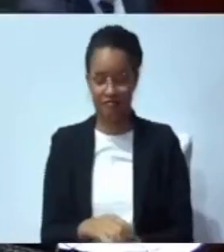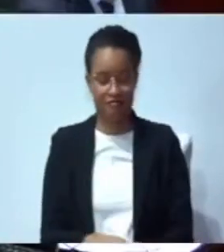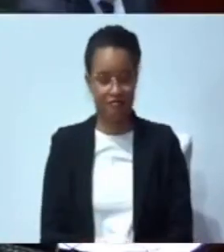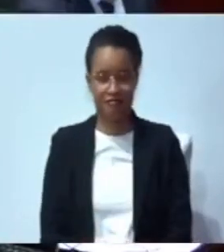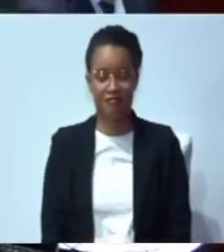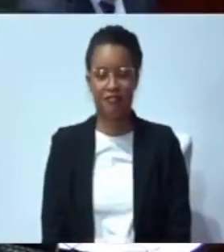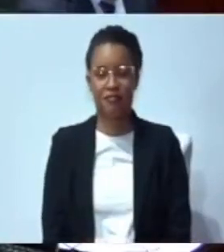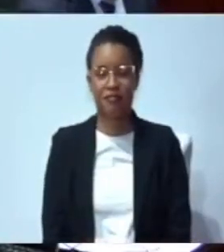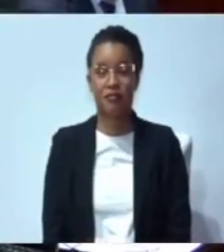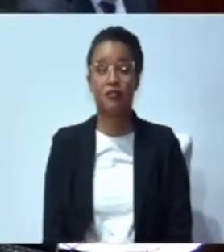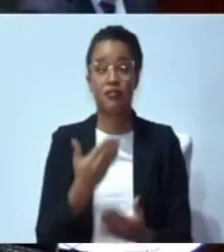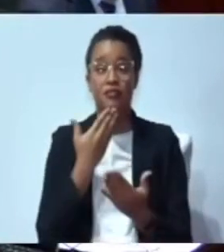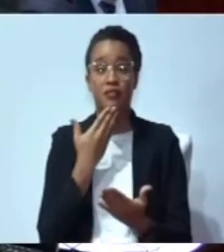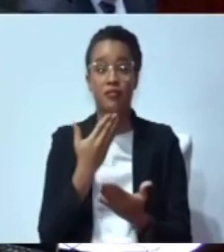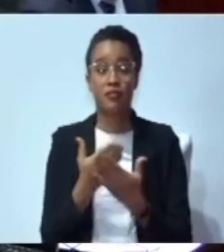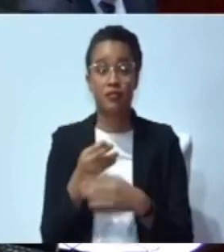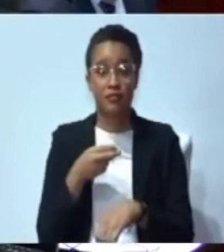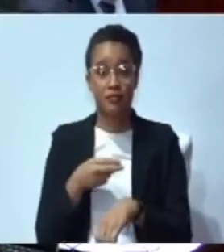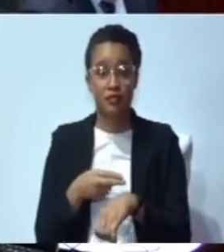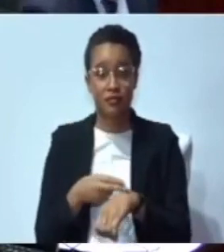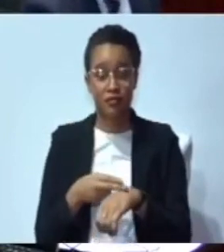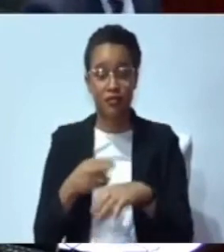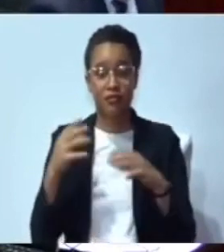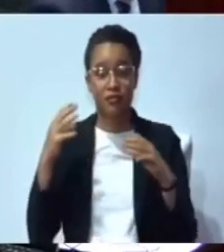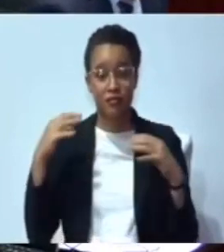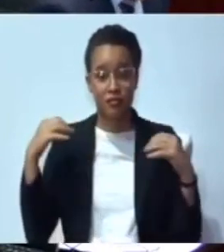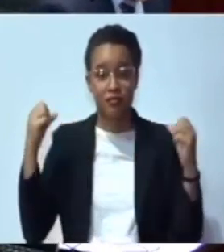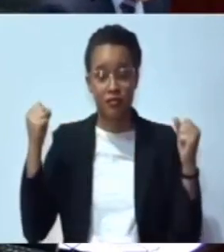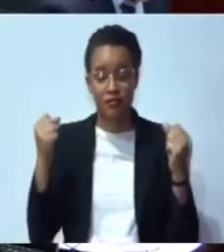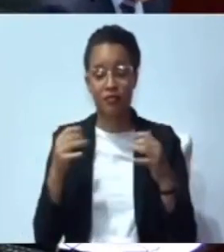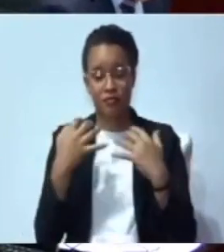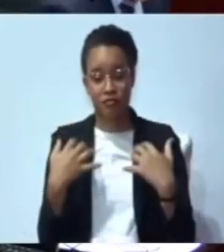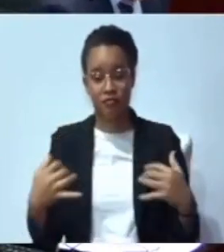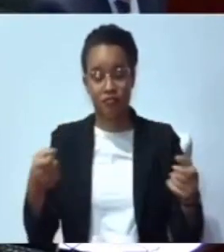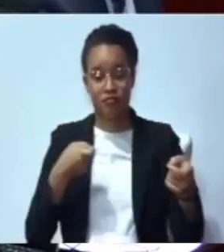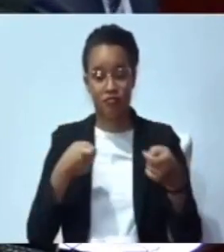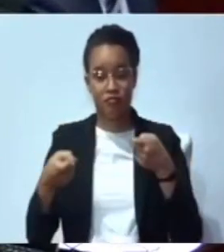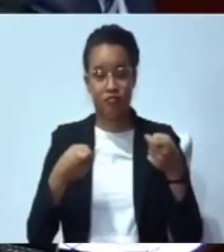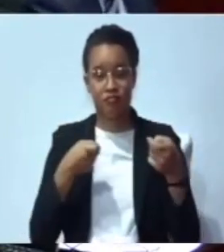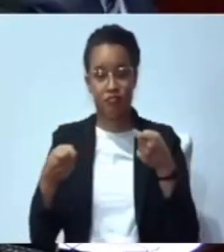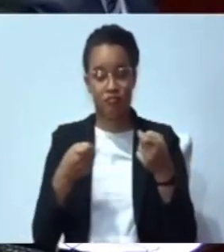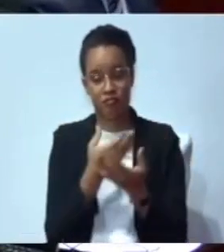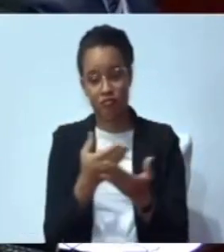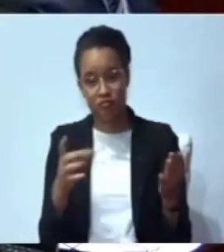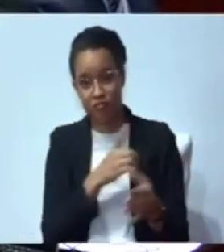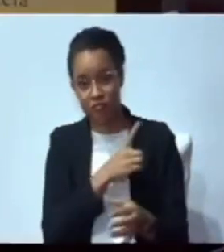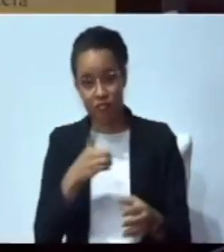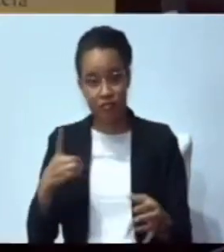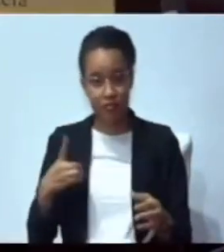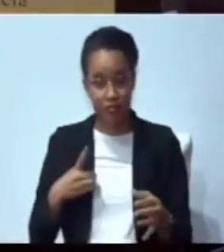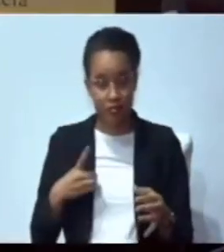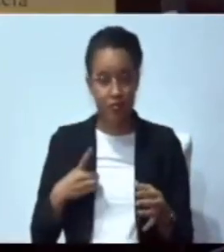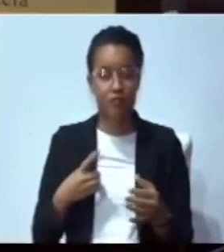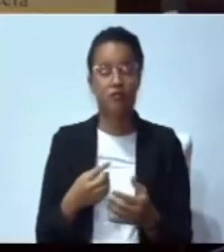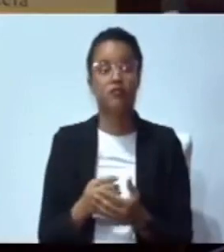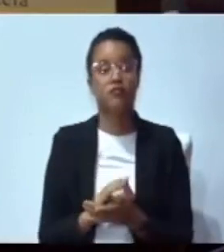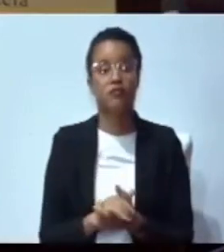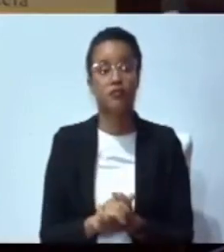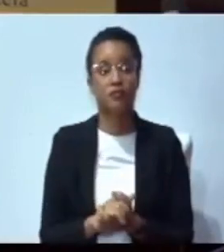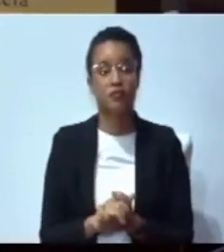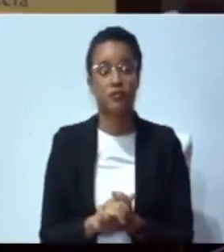Muy buenas tardes, presidente, bufete directivo, honorables diputados y diputadas.